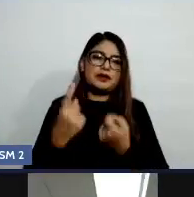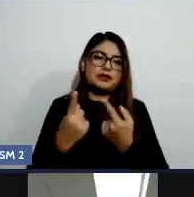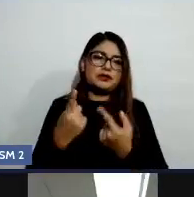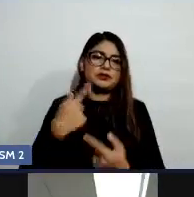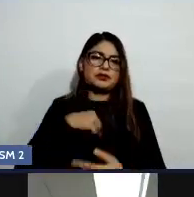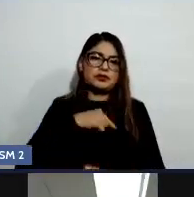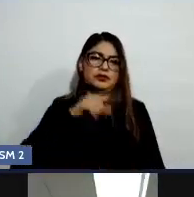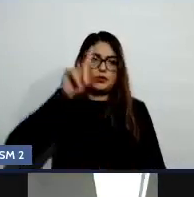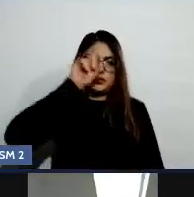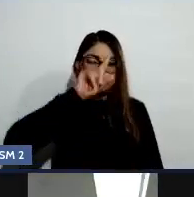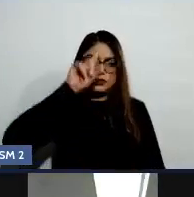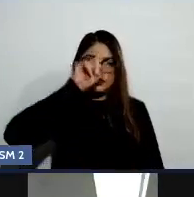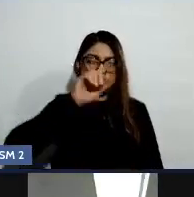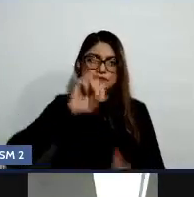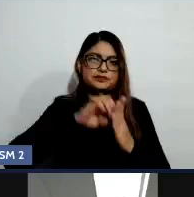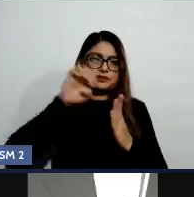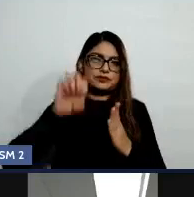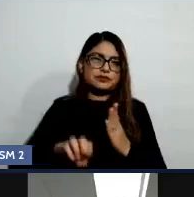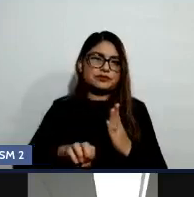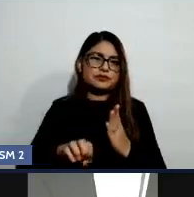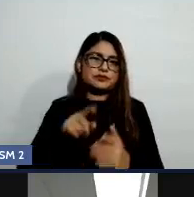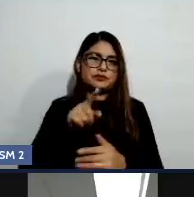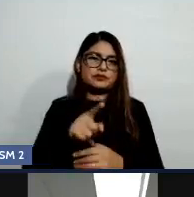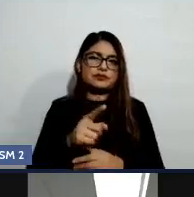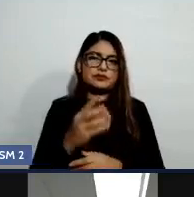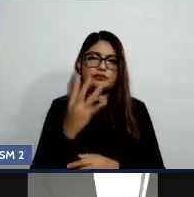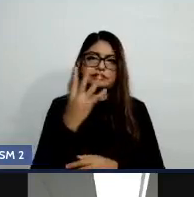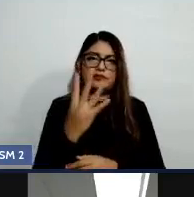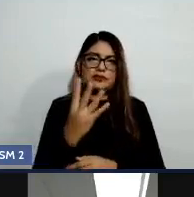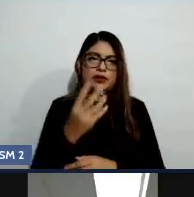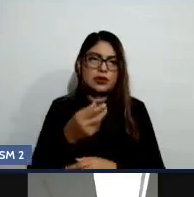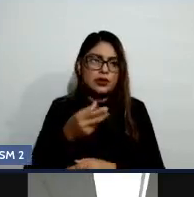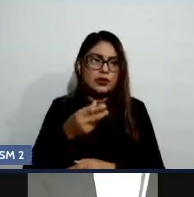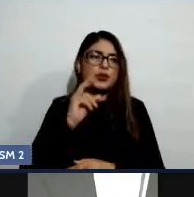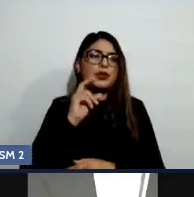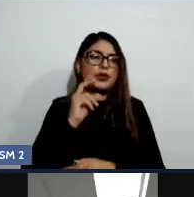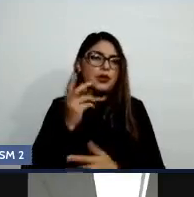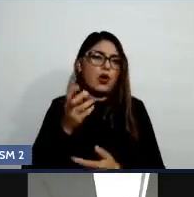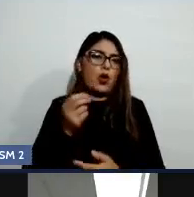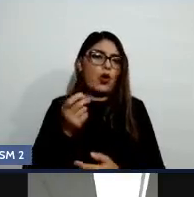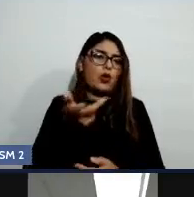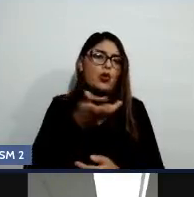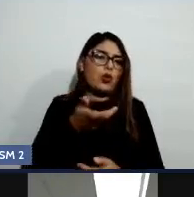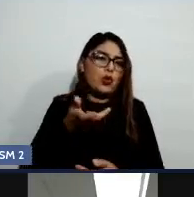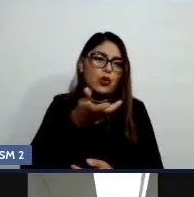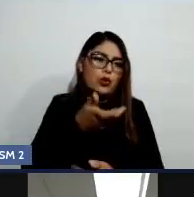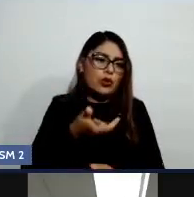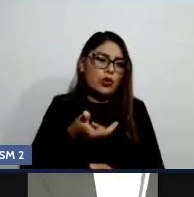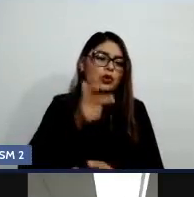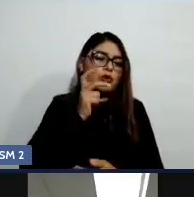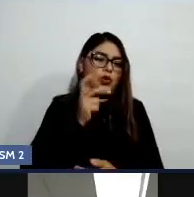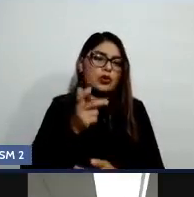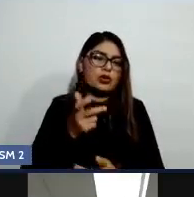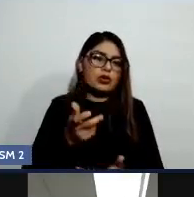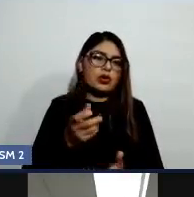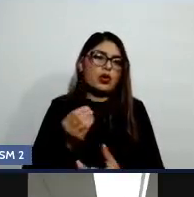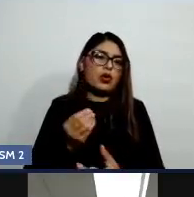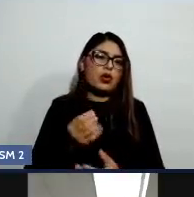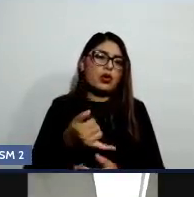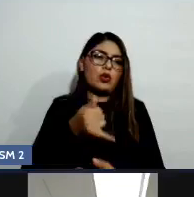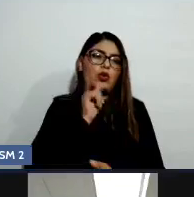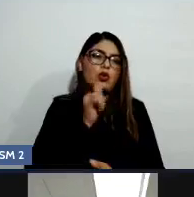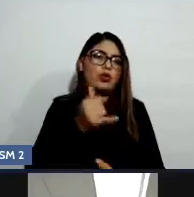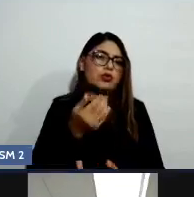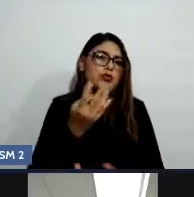se excedan de cuatro tragos y vamos a revisar la medida de tragos estándar, no más de cuatro